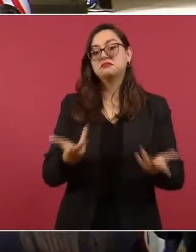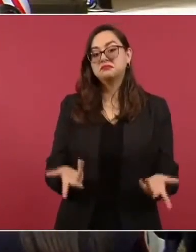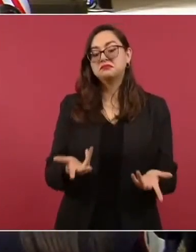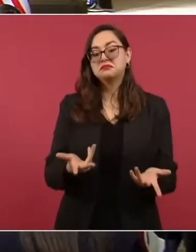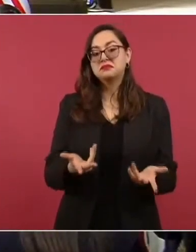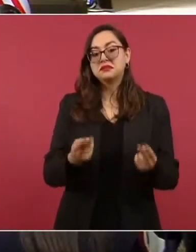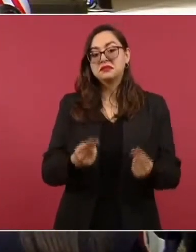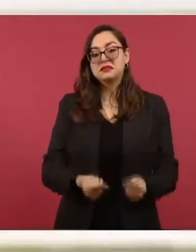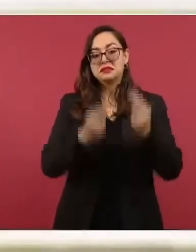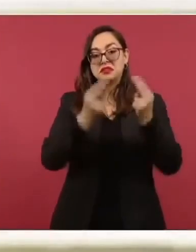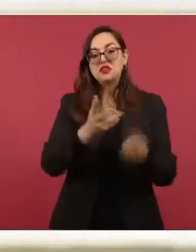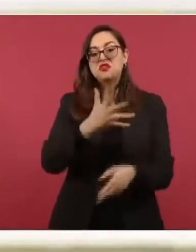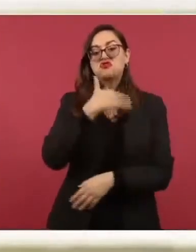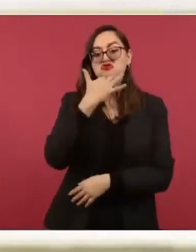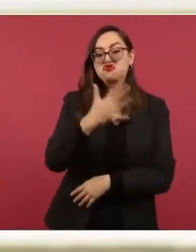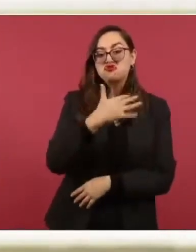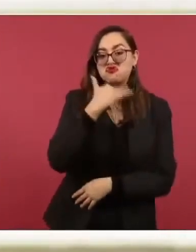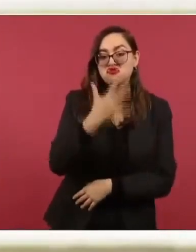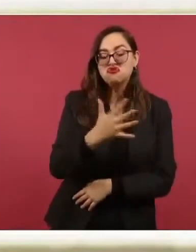la corrupción,